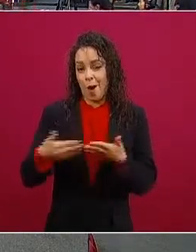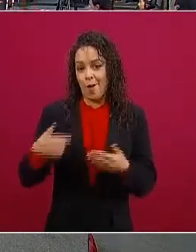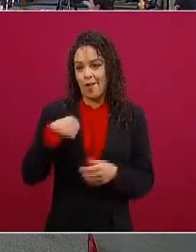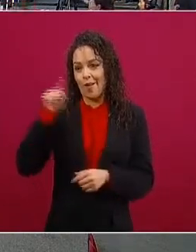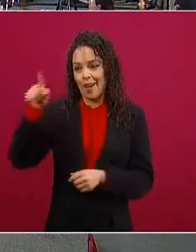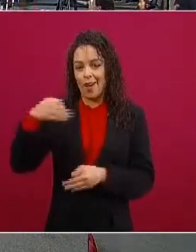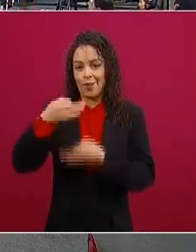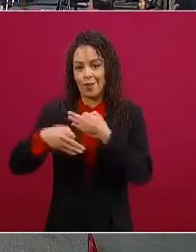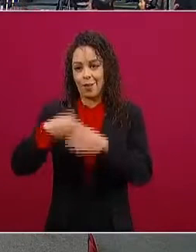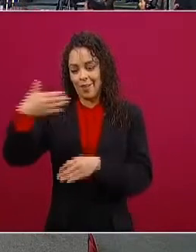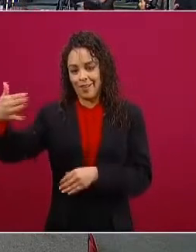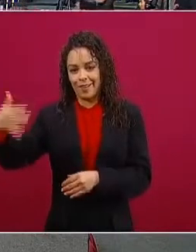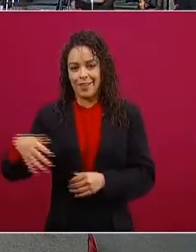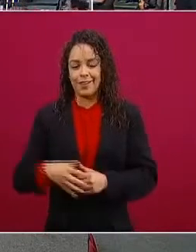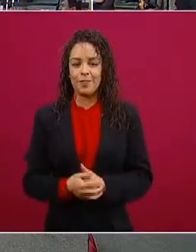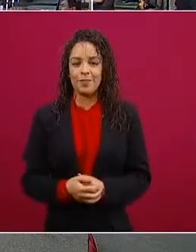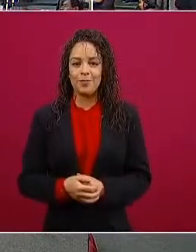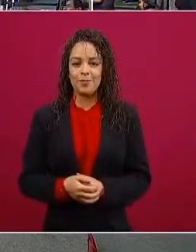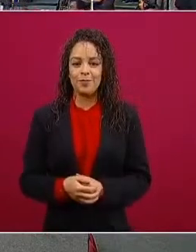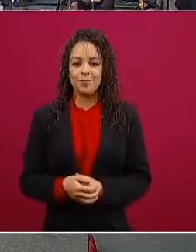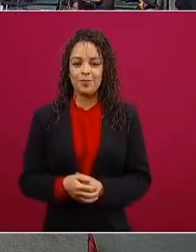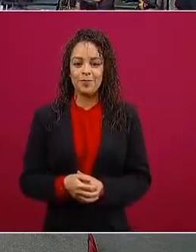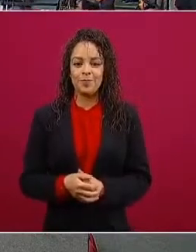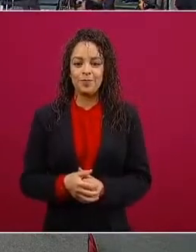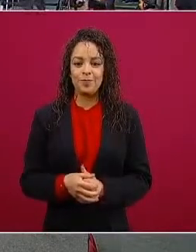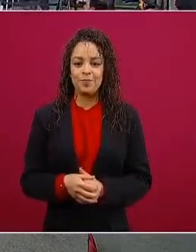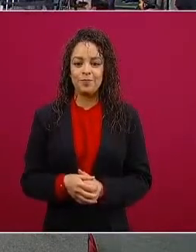de izquierda de izquierda